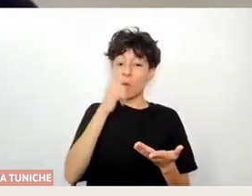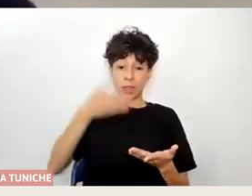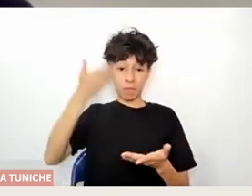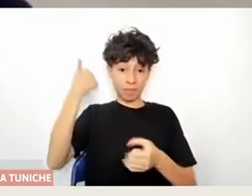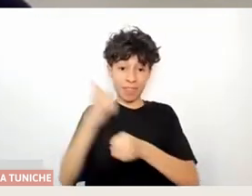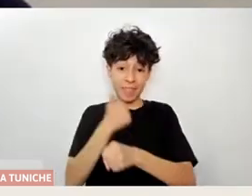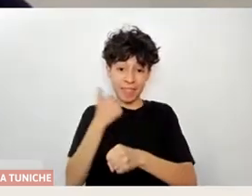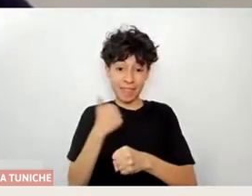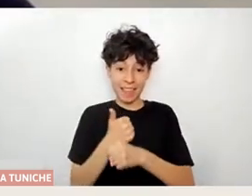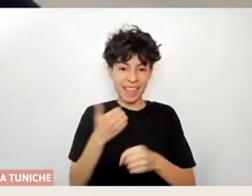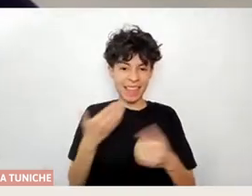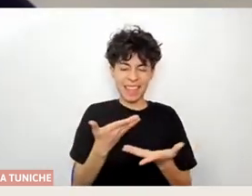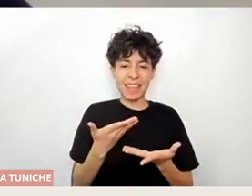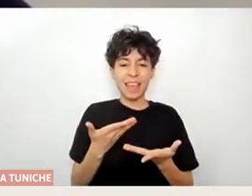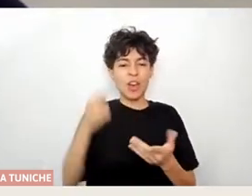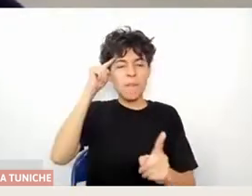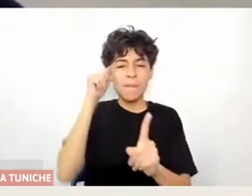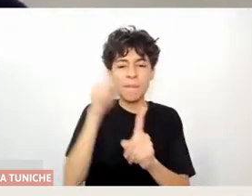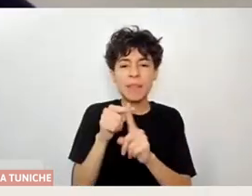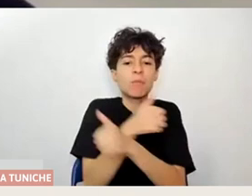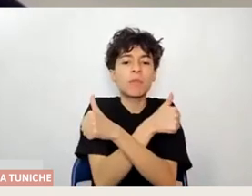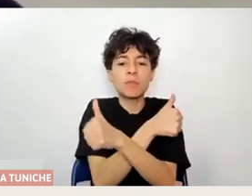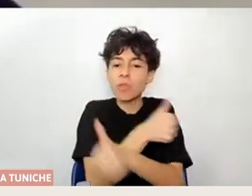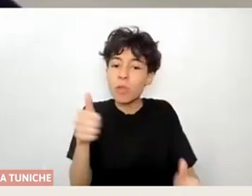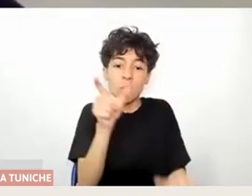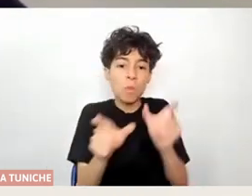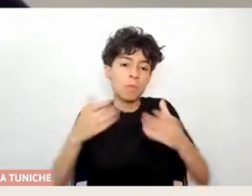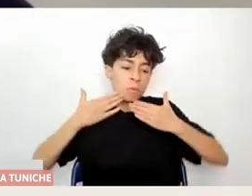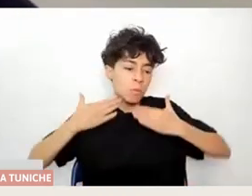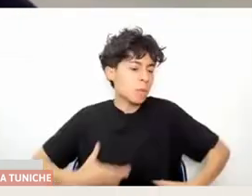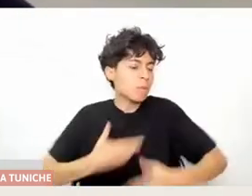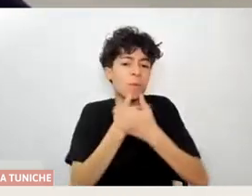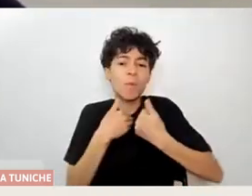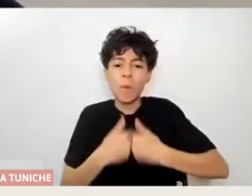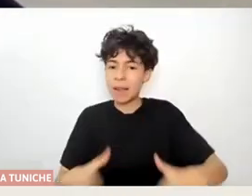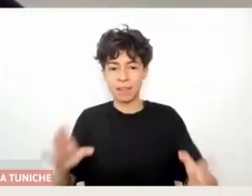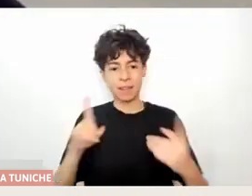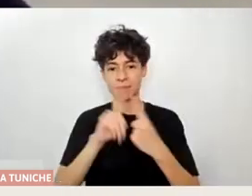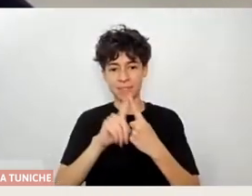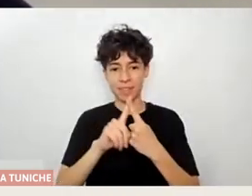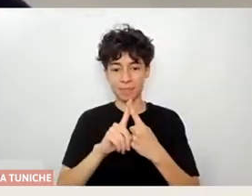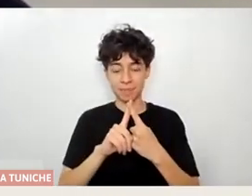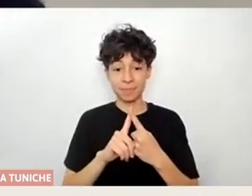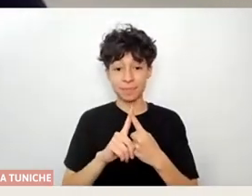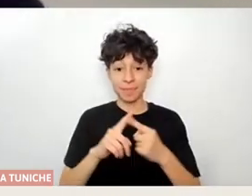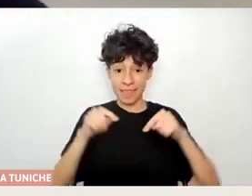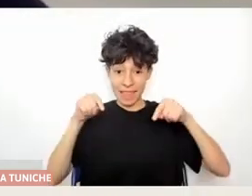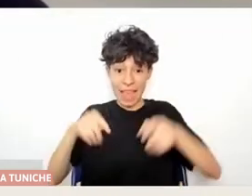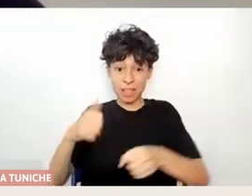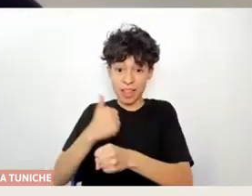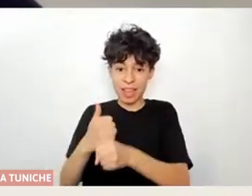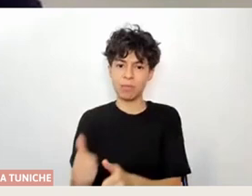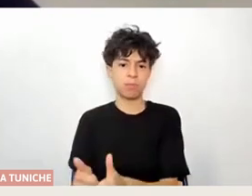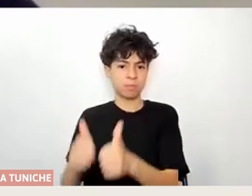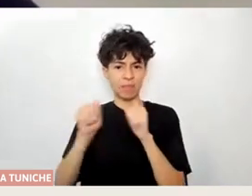participar. Y, y ese desafío, para mí fue muy bonito, fue un proceso de aprendizaje, sobre todo, desde, desde la